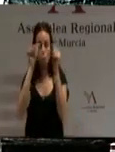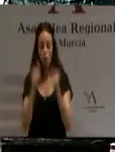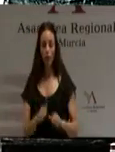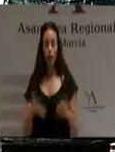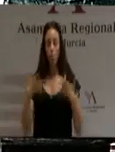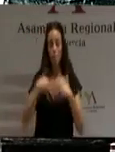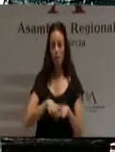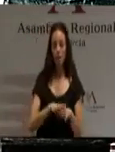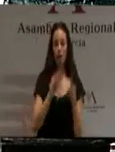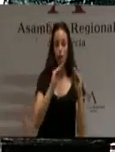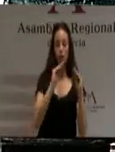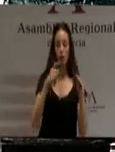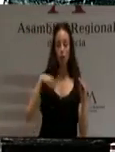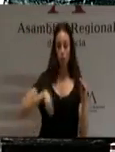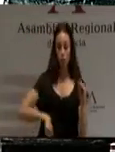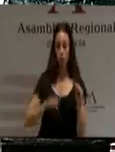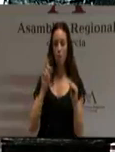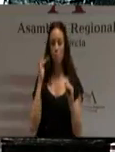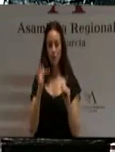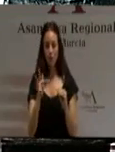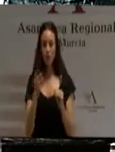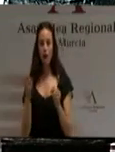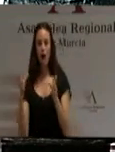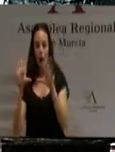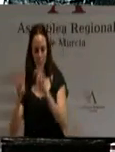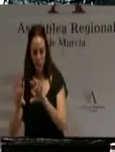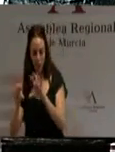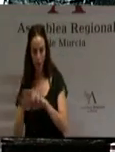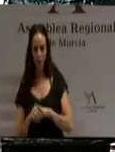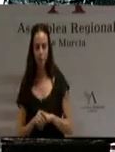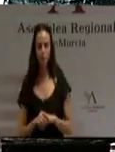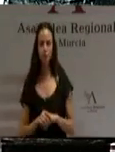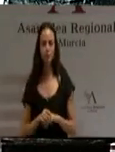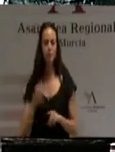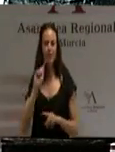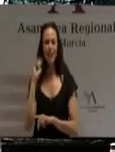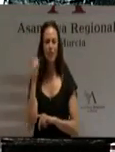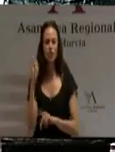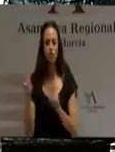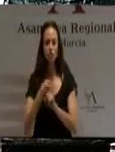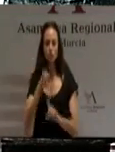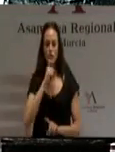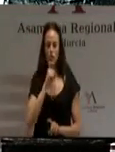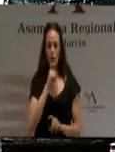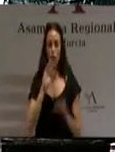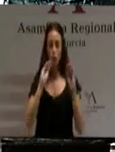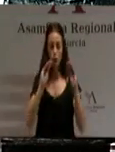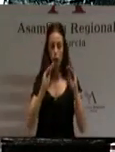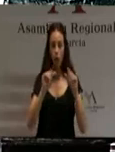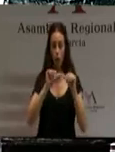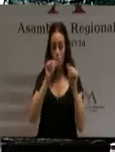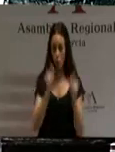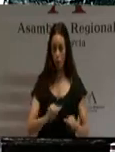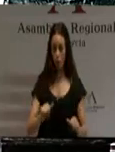tradicional con el aprendizaje. La clave del éxito de este modelo es la combinación del modelo de formación práctica tradicional